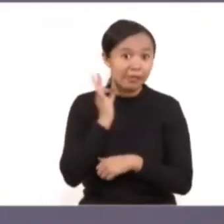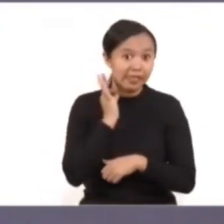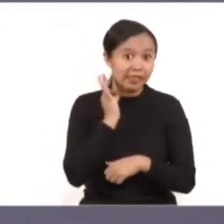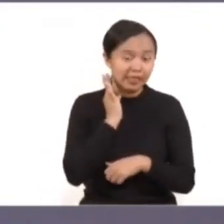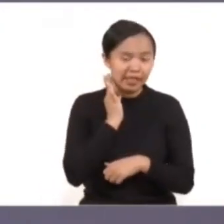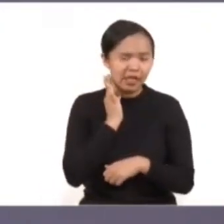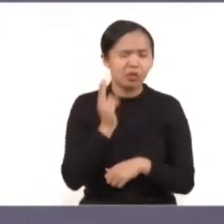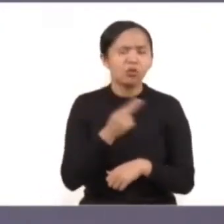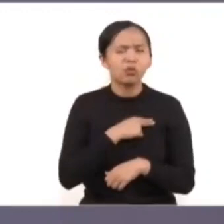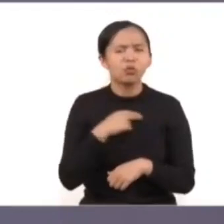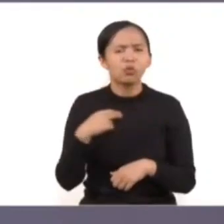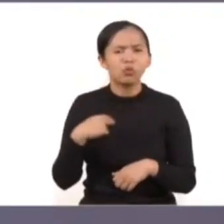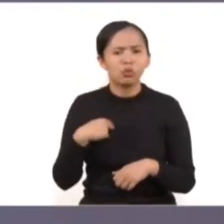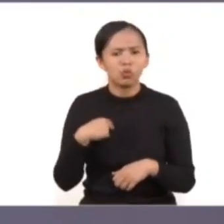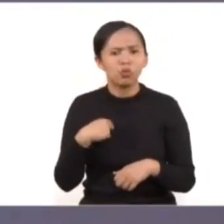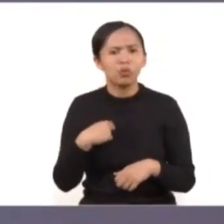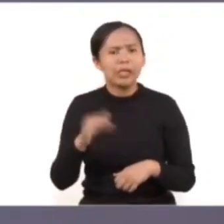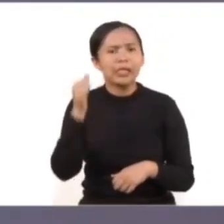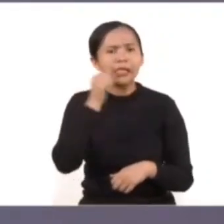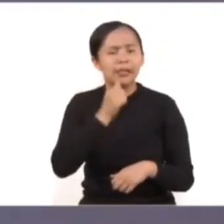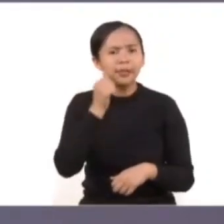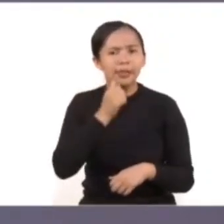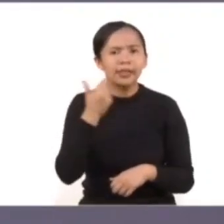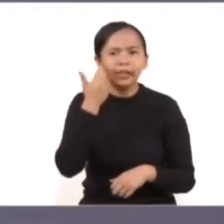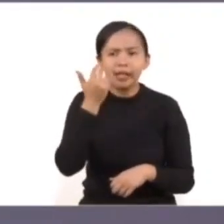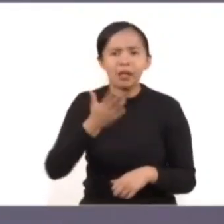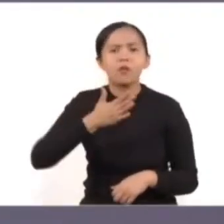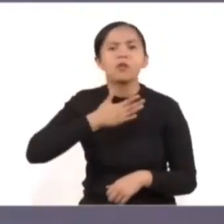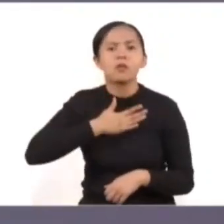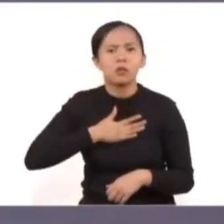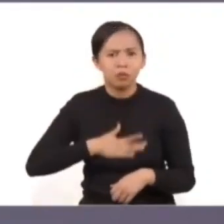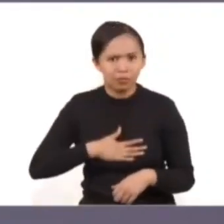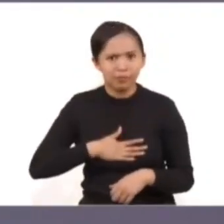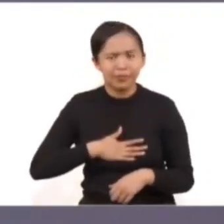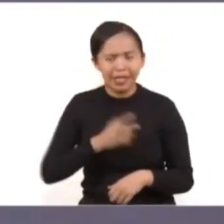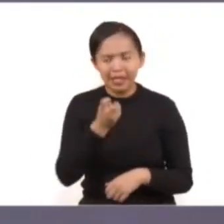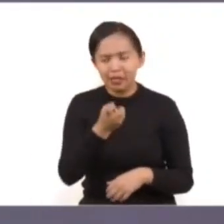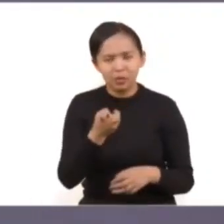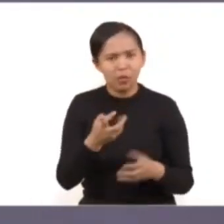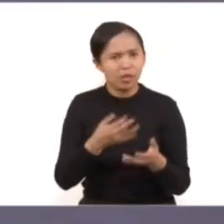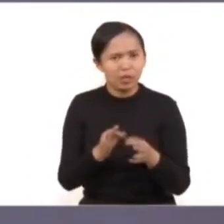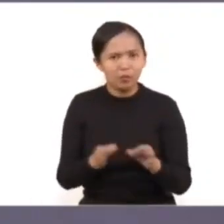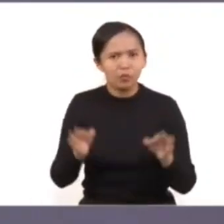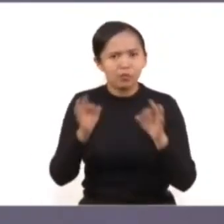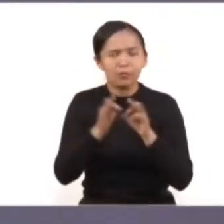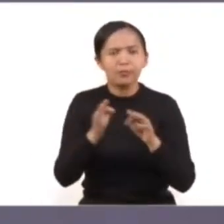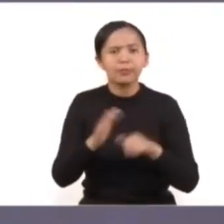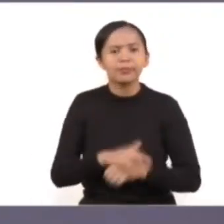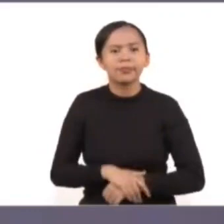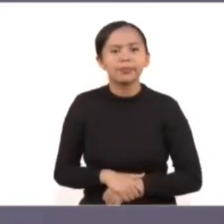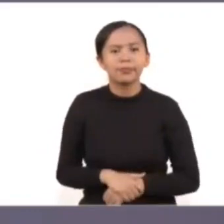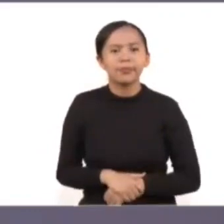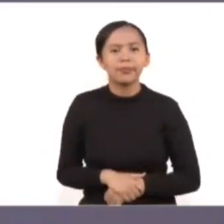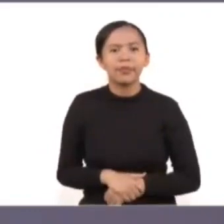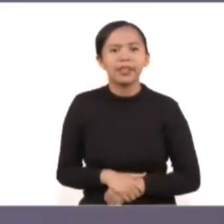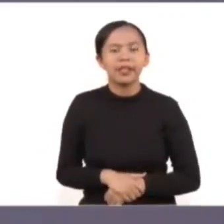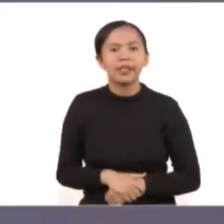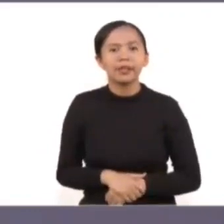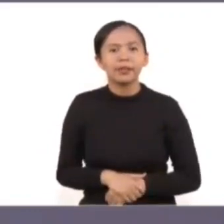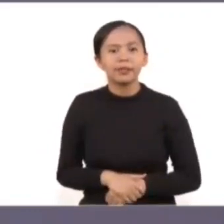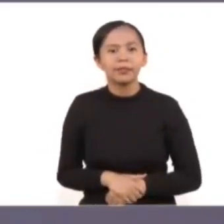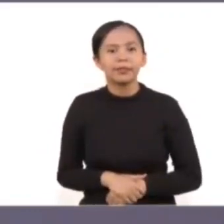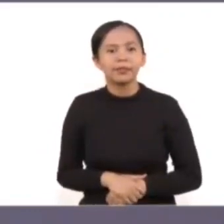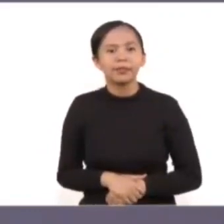garantizar el acceso a la justicia es el valor supremo. Tenemos más